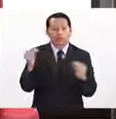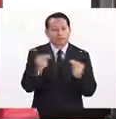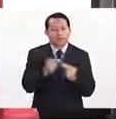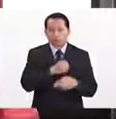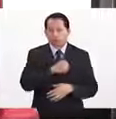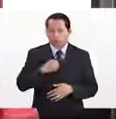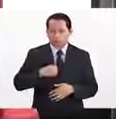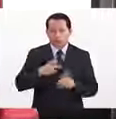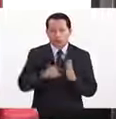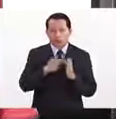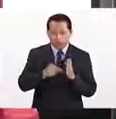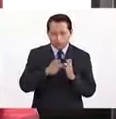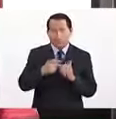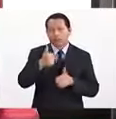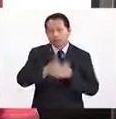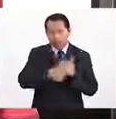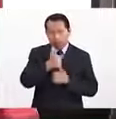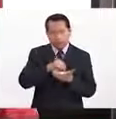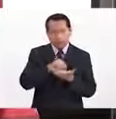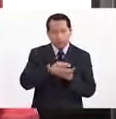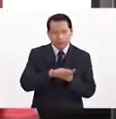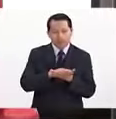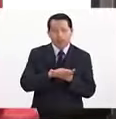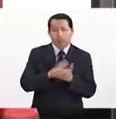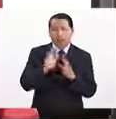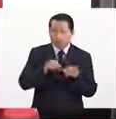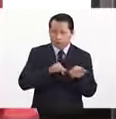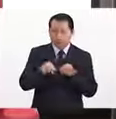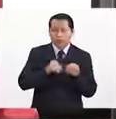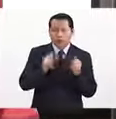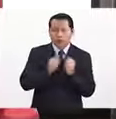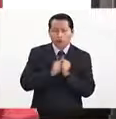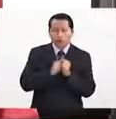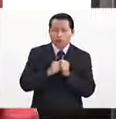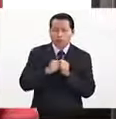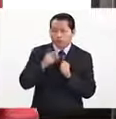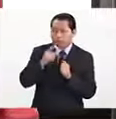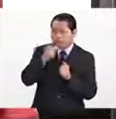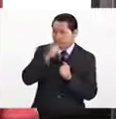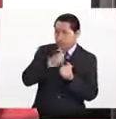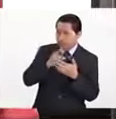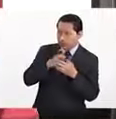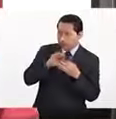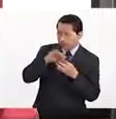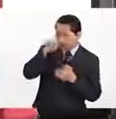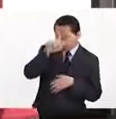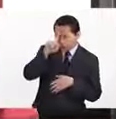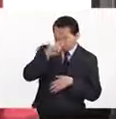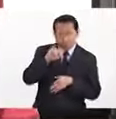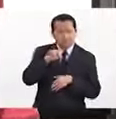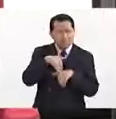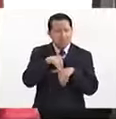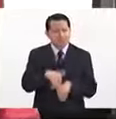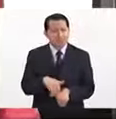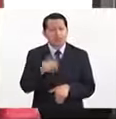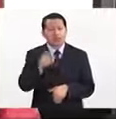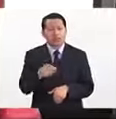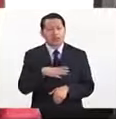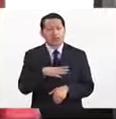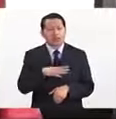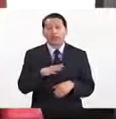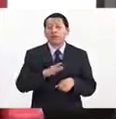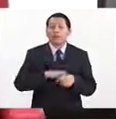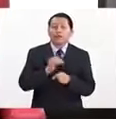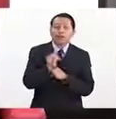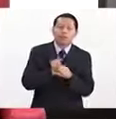compromiso de reacreditar la carrera. Y estamos trabajando con las observaciones de manera permanente, ¿no? Que hay incrementar el trabajo de